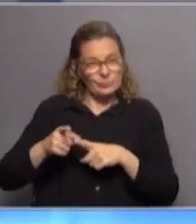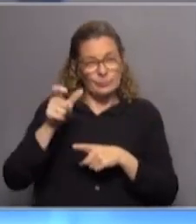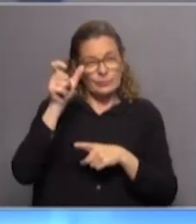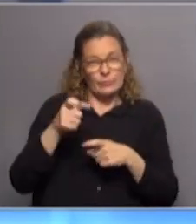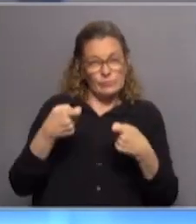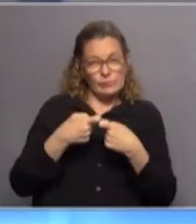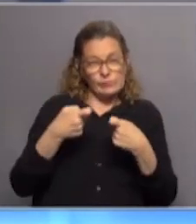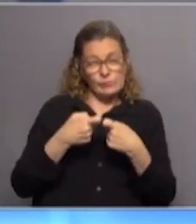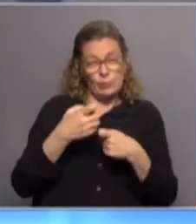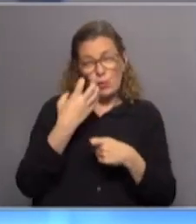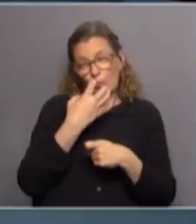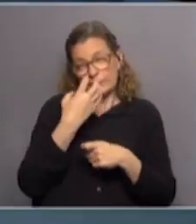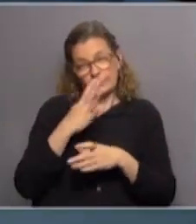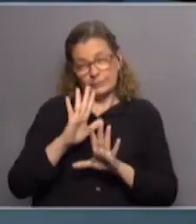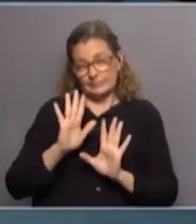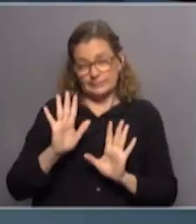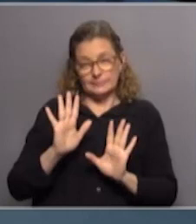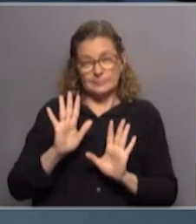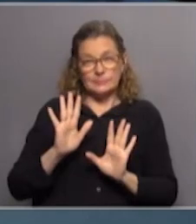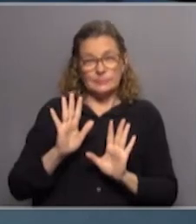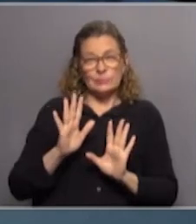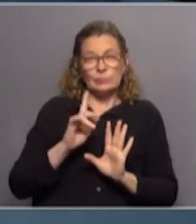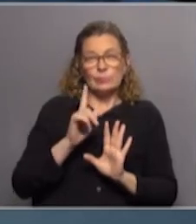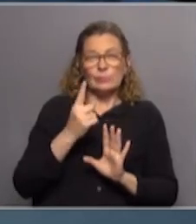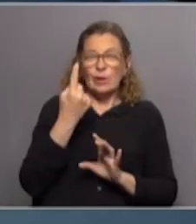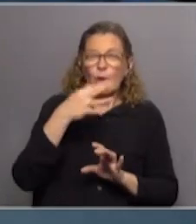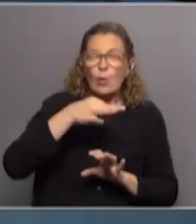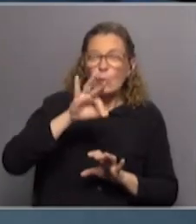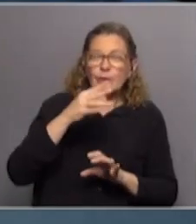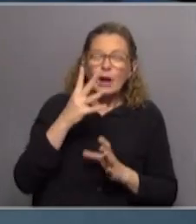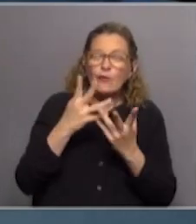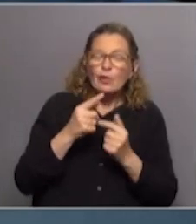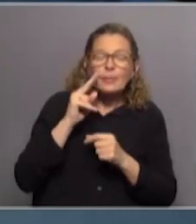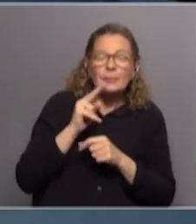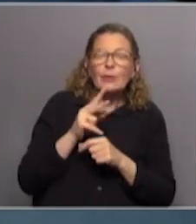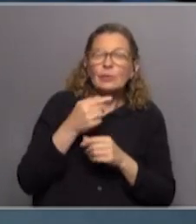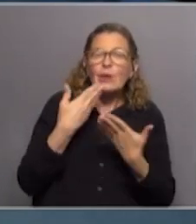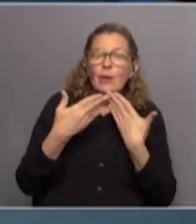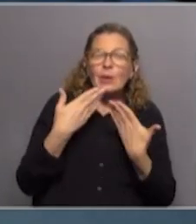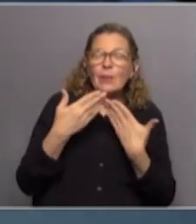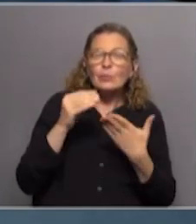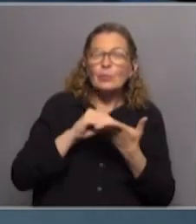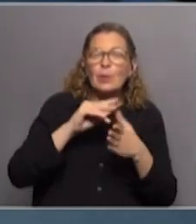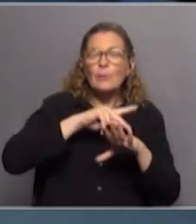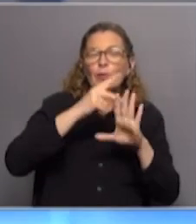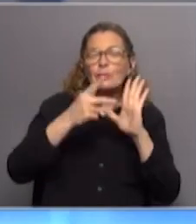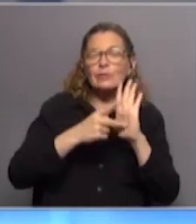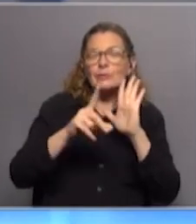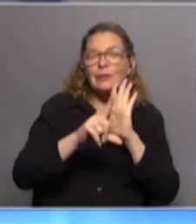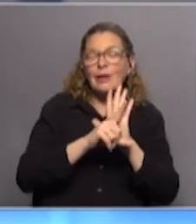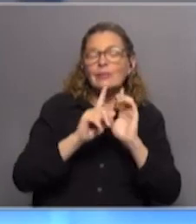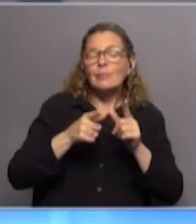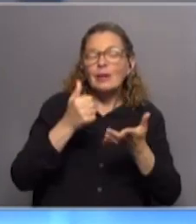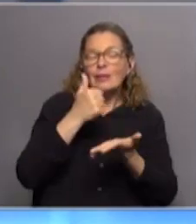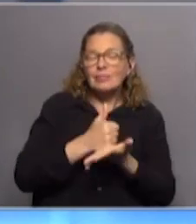asociados a crímenes terribles. Así es, y no es esta la única perspectiva que hay cuando hablamos de este proyecto de ley, también está